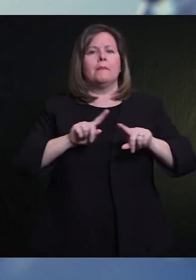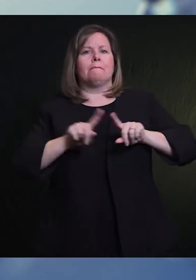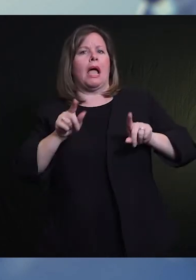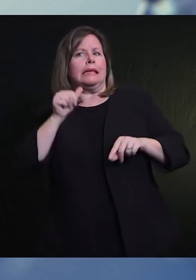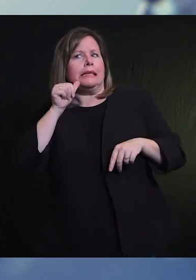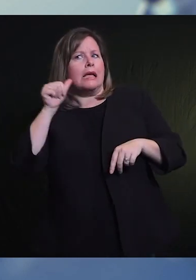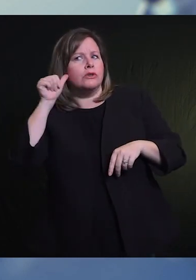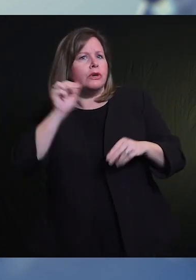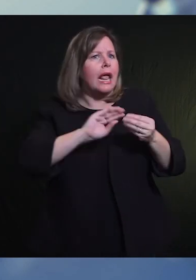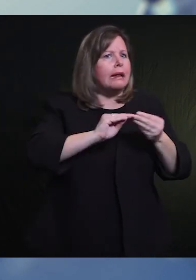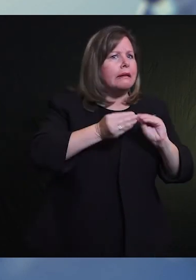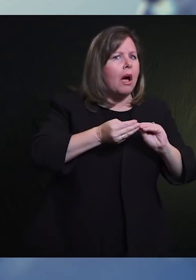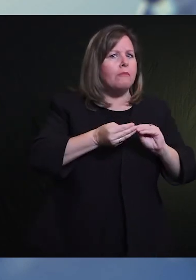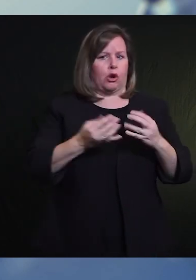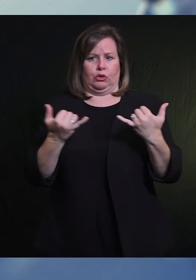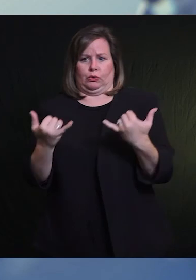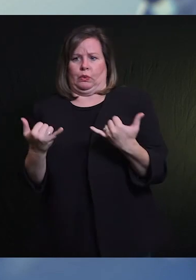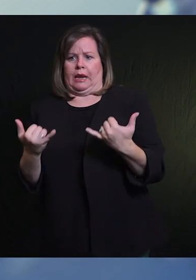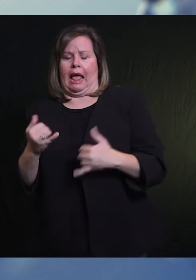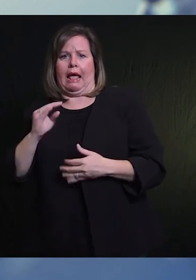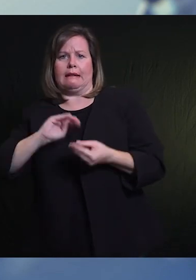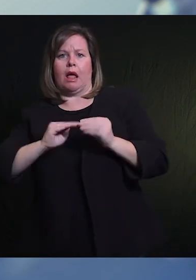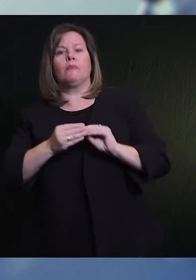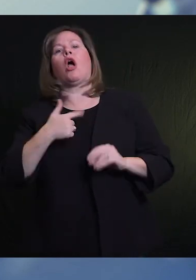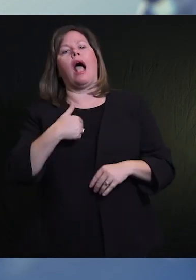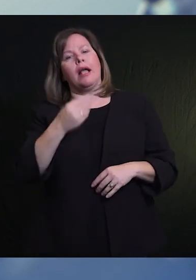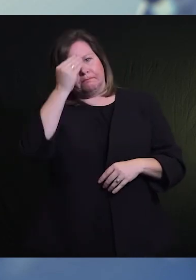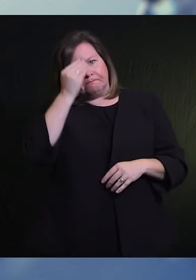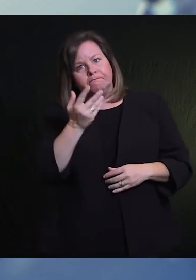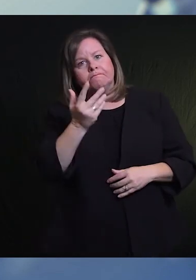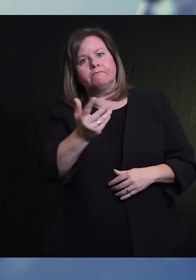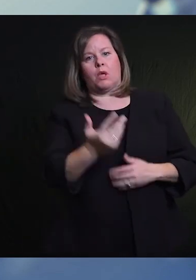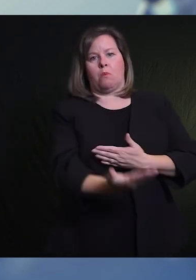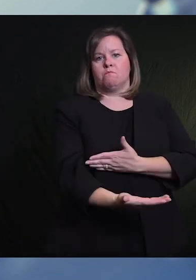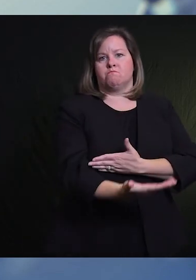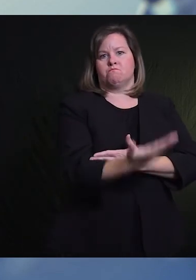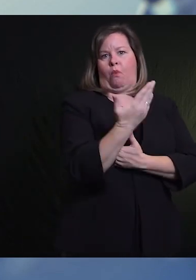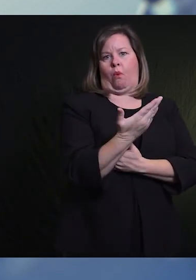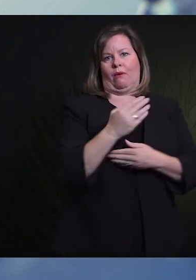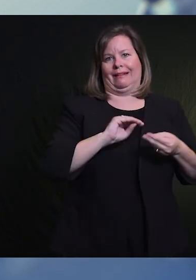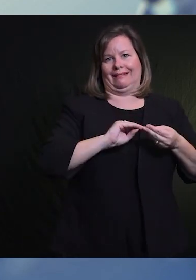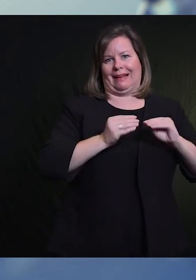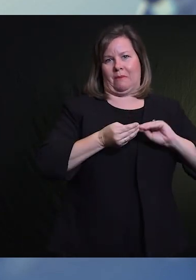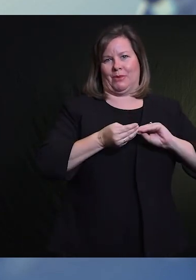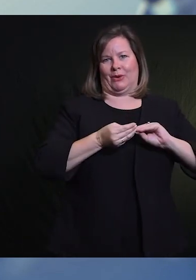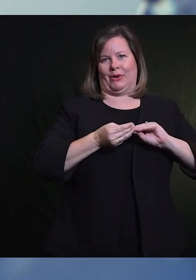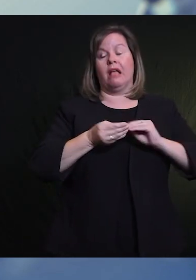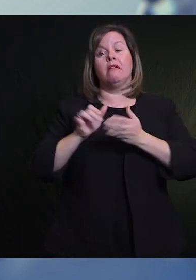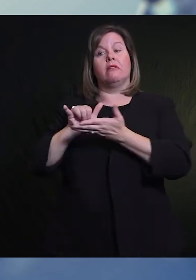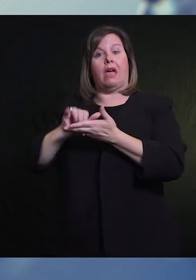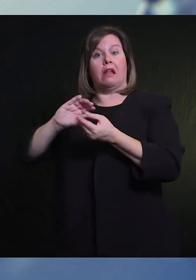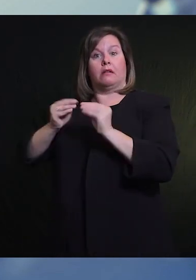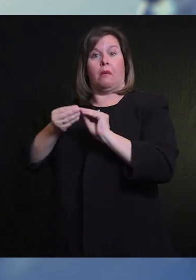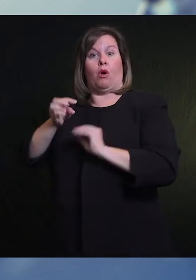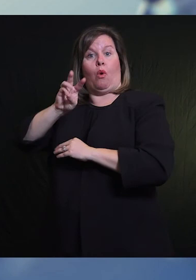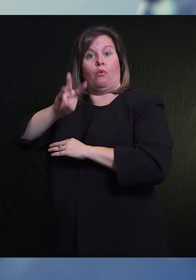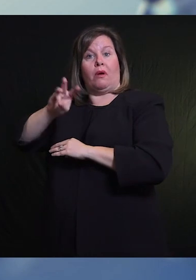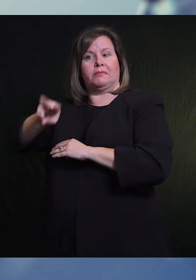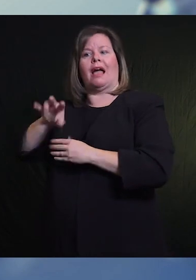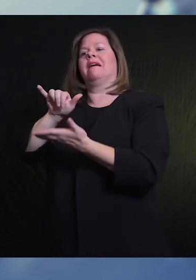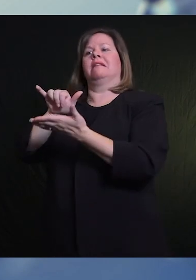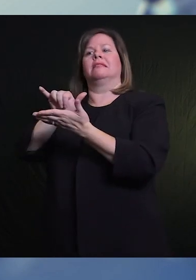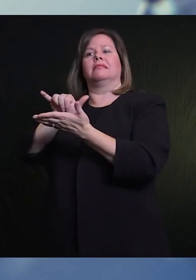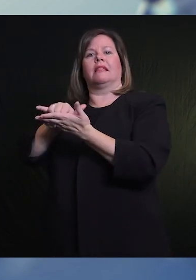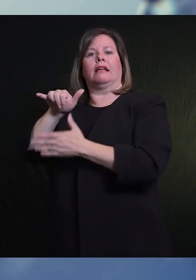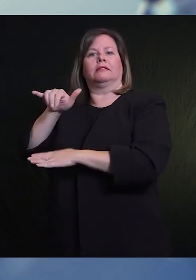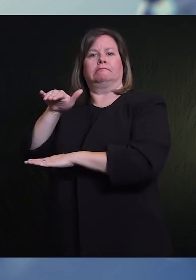reportar información de ayer en lugar de la información más reciente que estoy al tanto. Así que si usted ve una